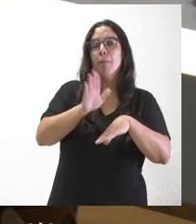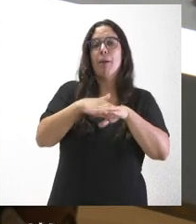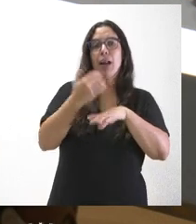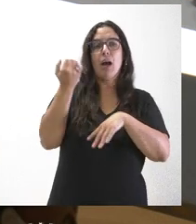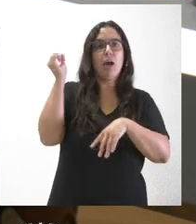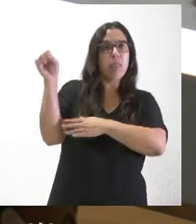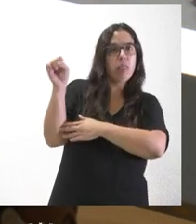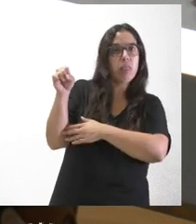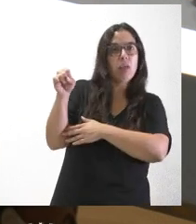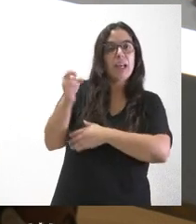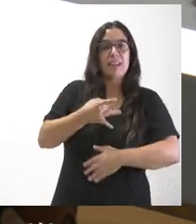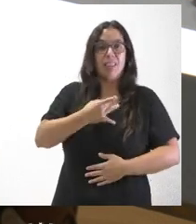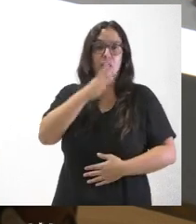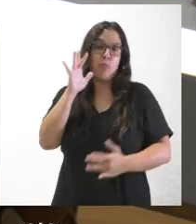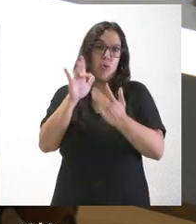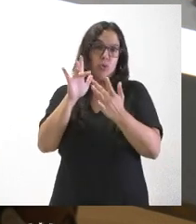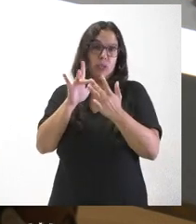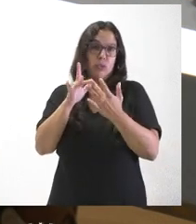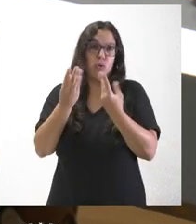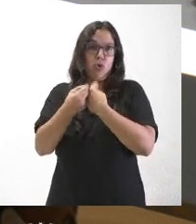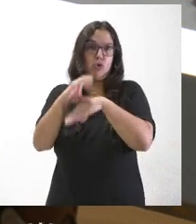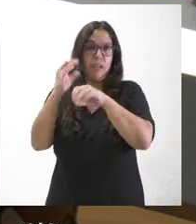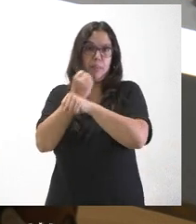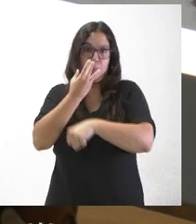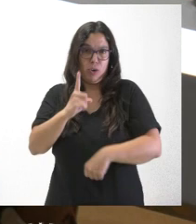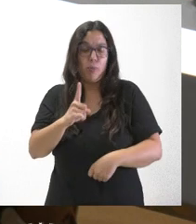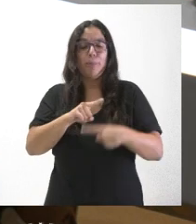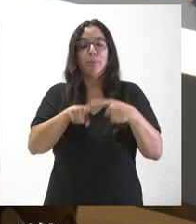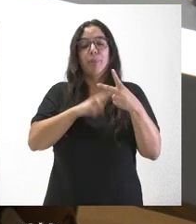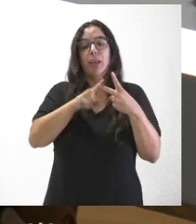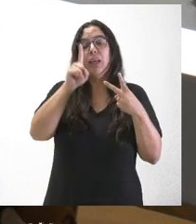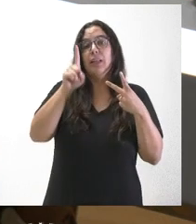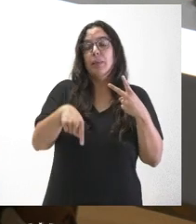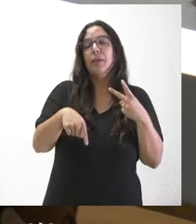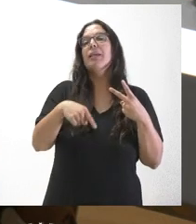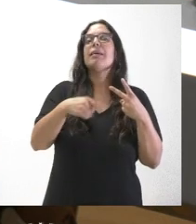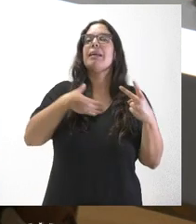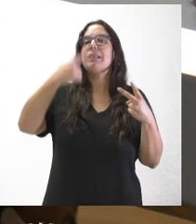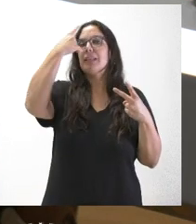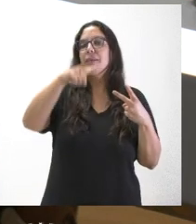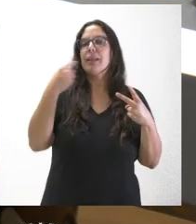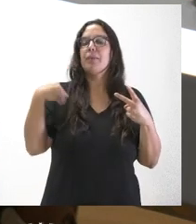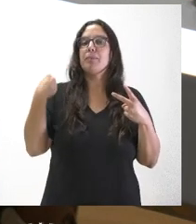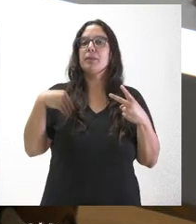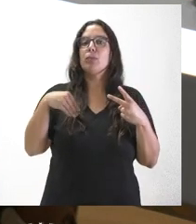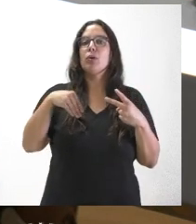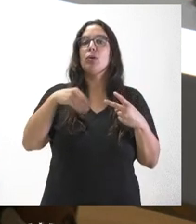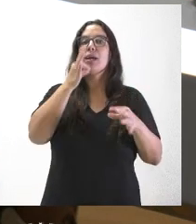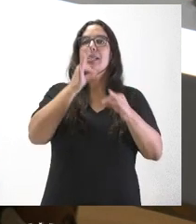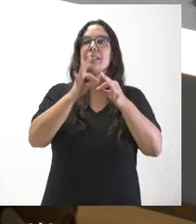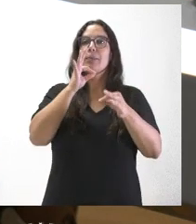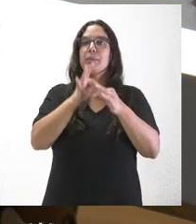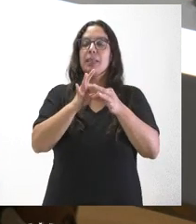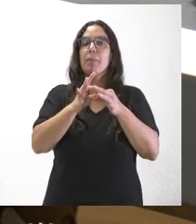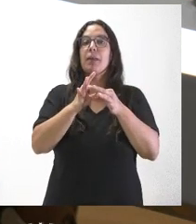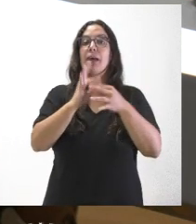la complicada relación que mantiene con empleo. Y luego quería saber por qué se ha decidido aplazar a la segunda quincena de mes la propuesta